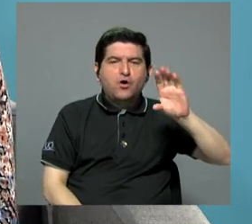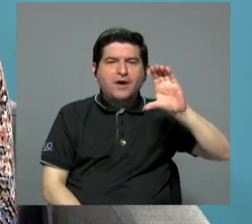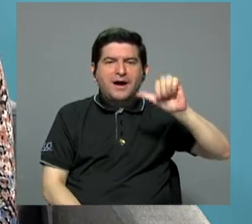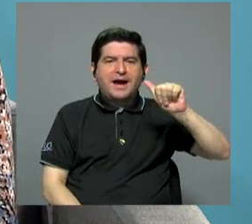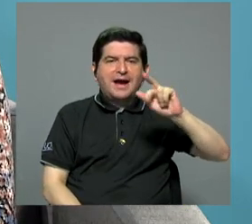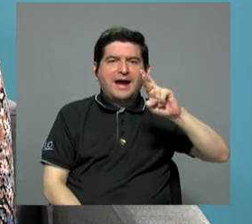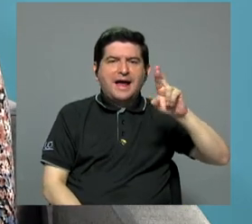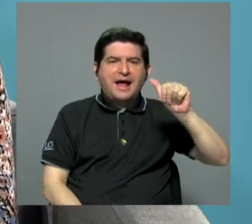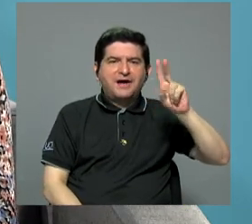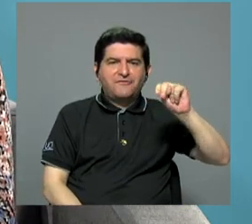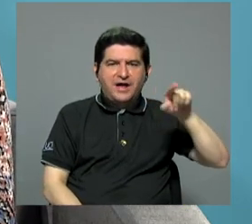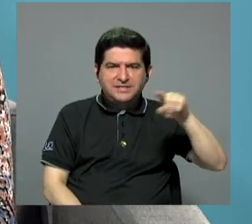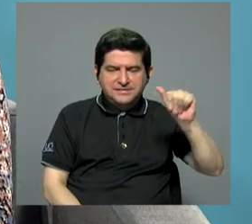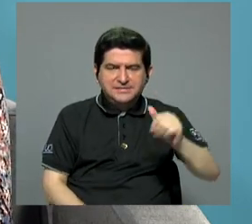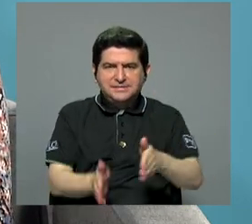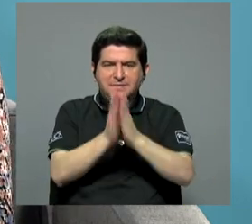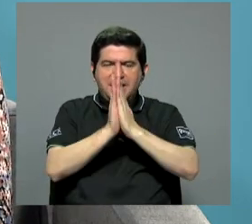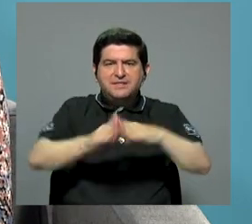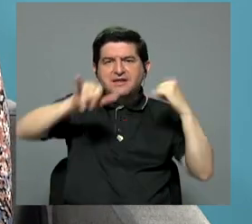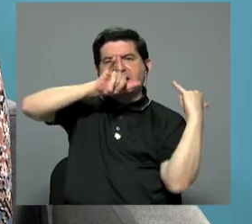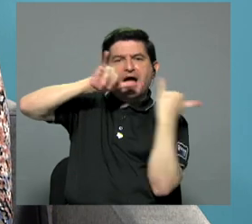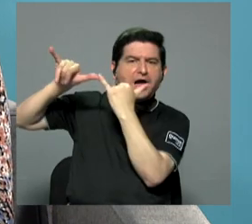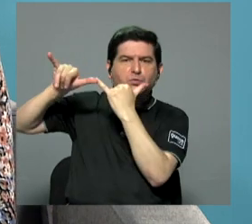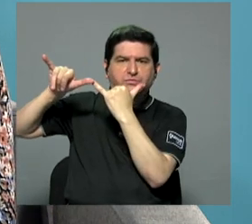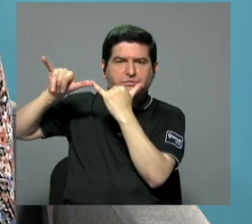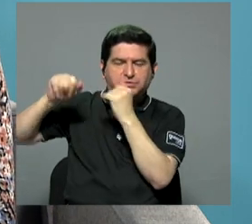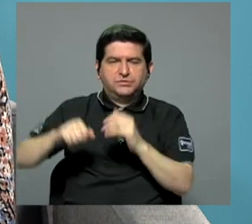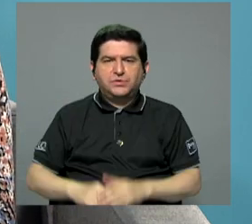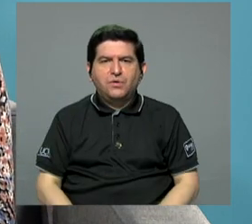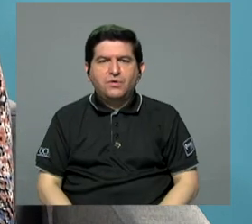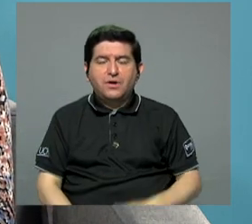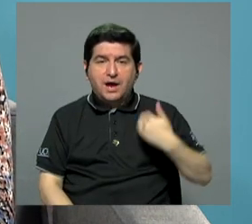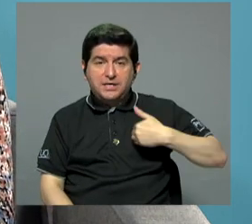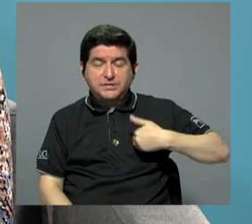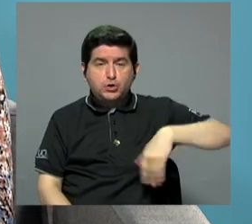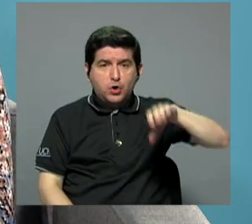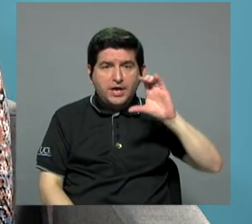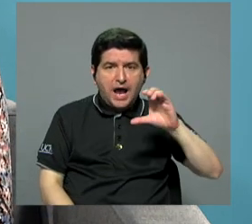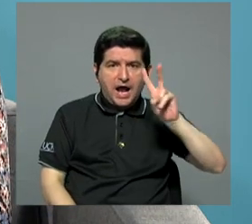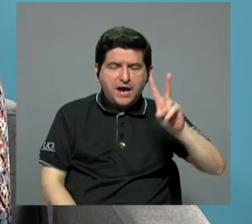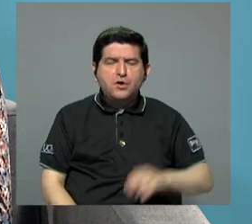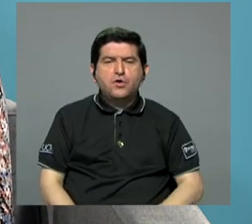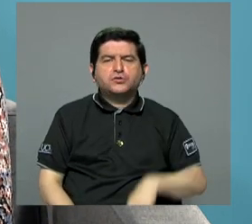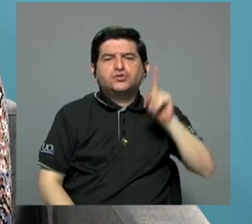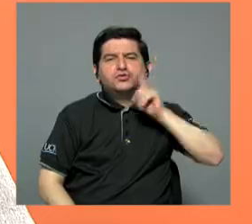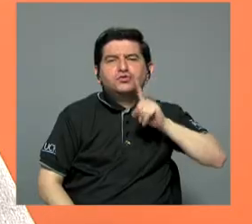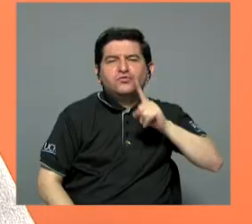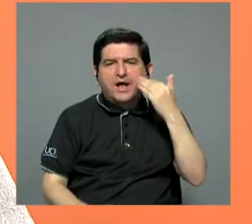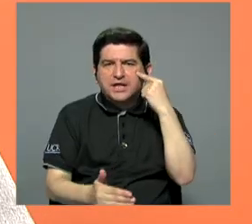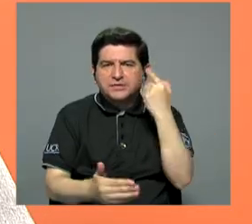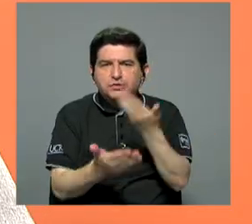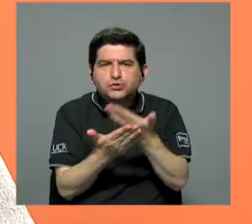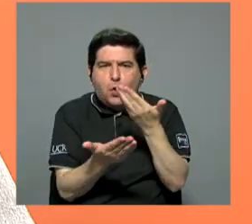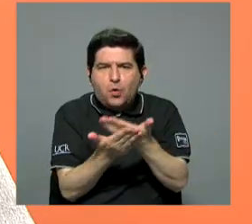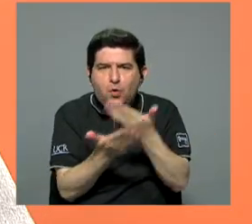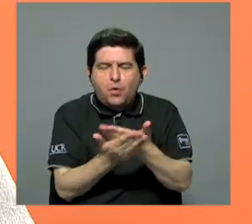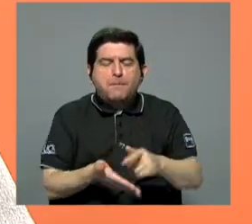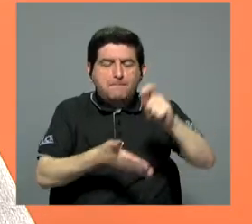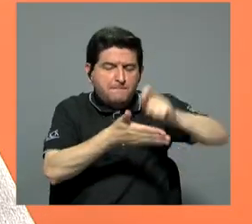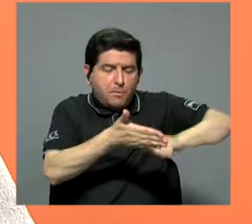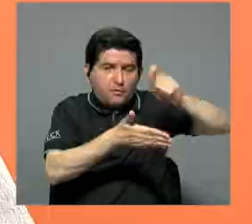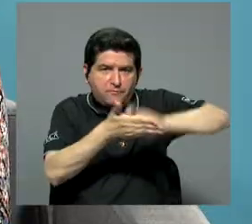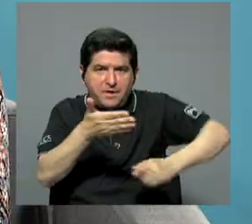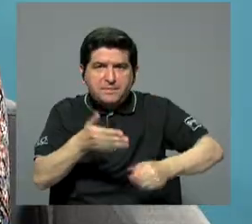está pidiendo que se acuse a don Carlos Viales de falso testimonio verdad por lo que había